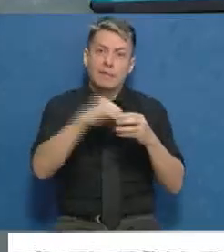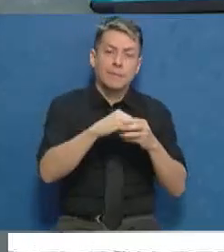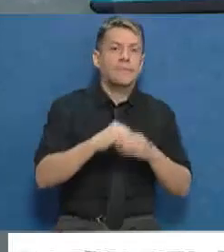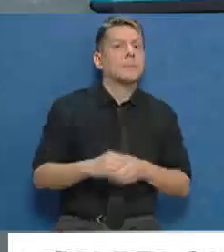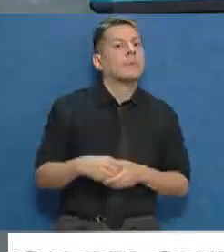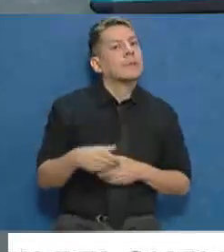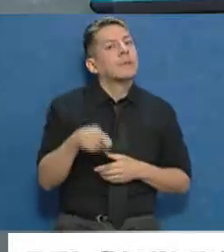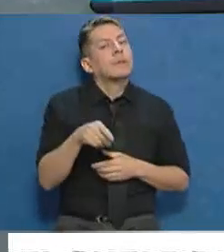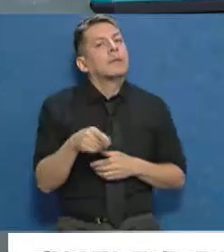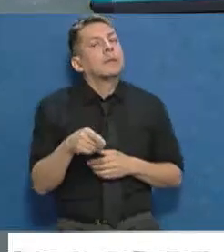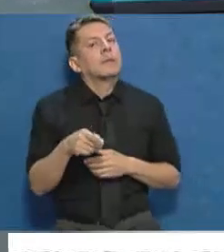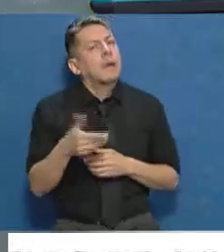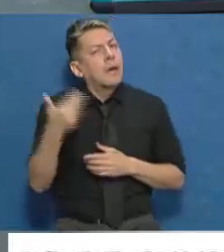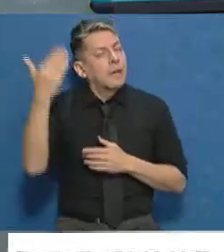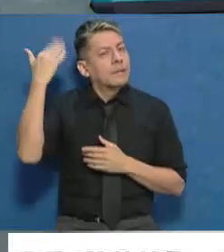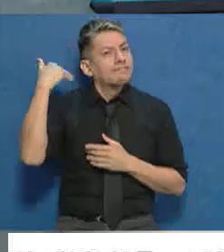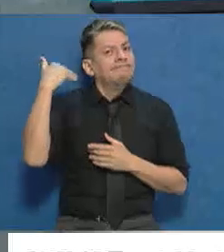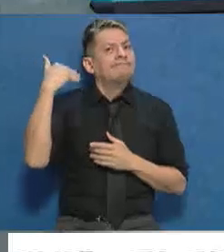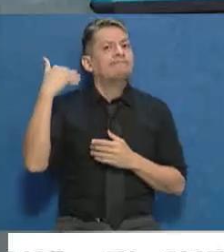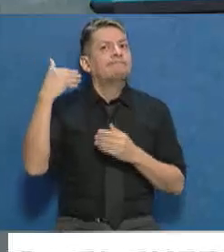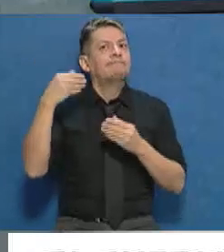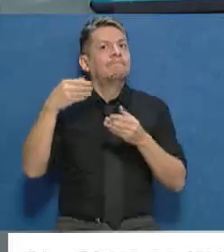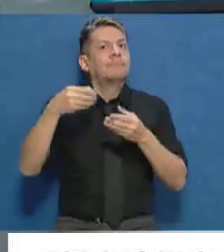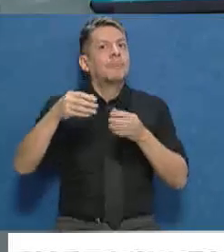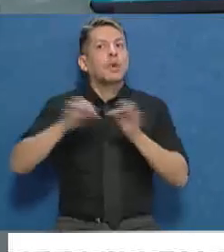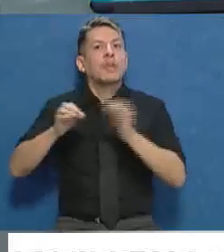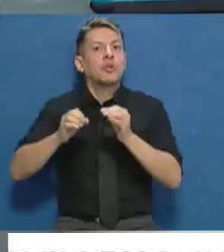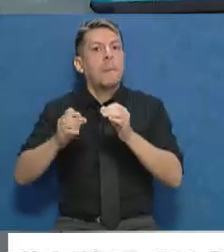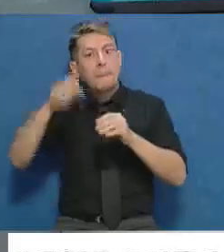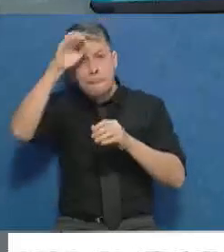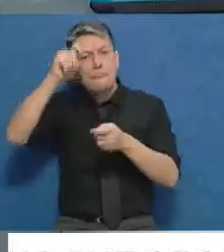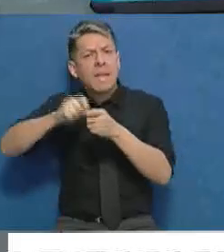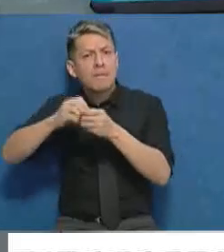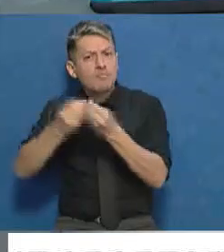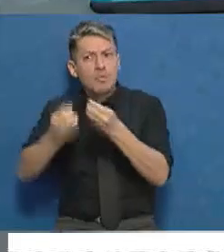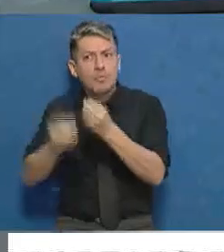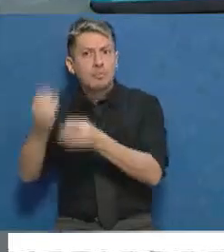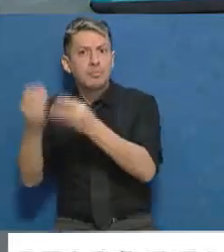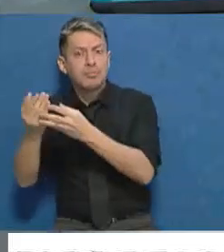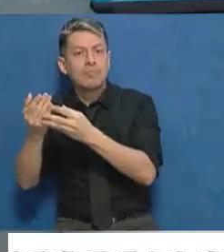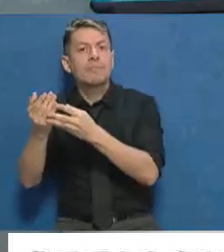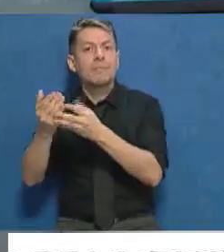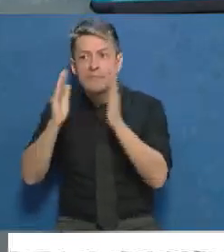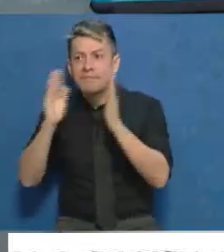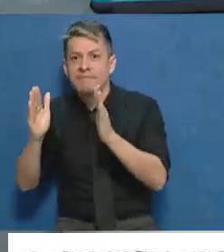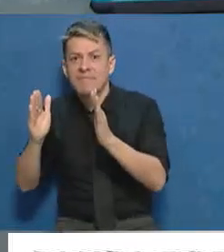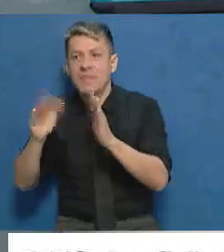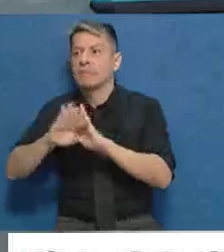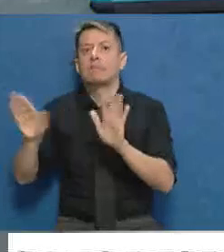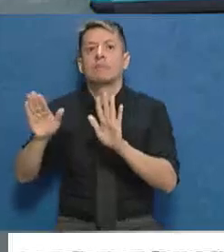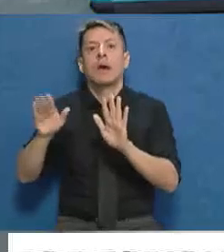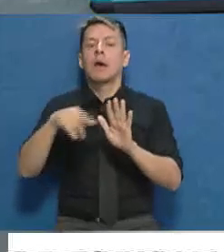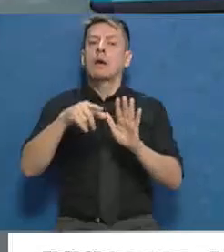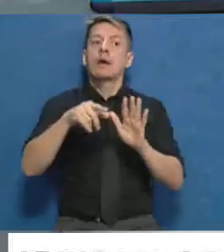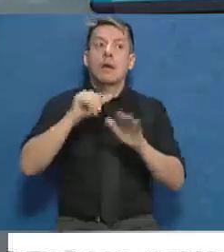florecimiento de muchos emprendimientos mineros, veían ellos como una salida ahí. Después eso se planchó y lo vieron con las low